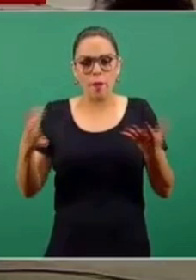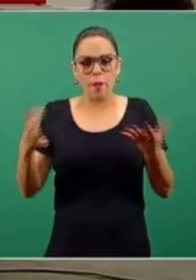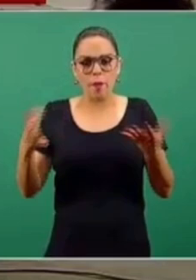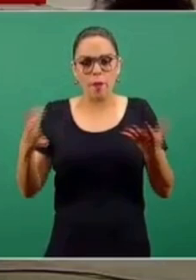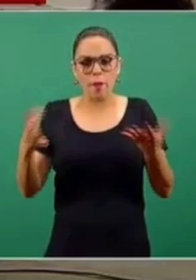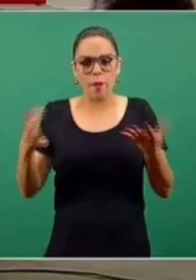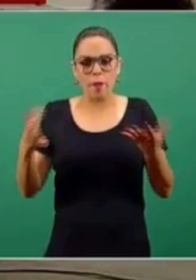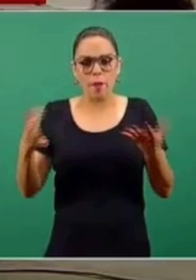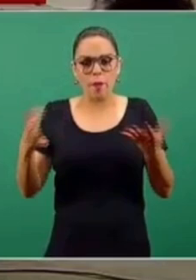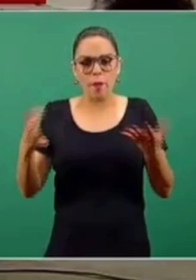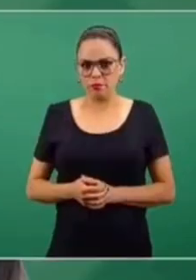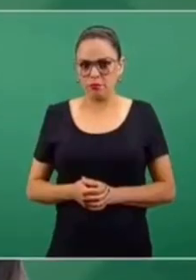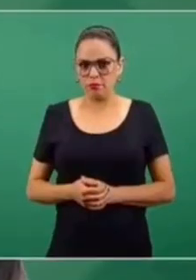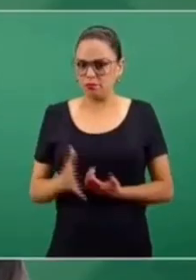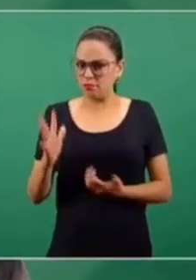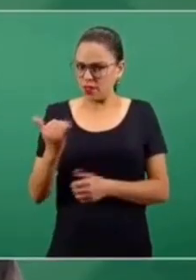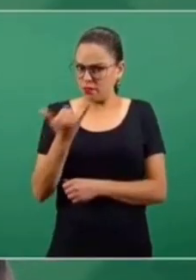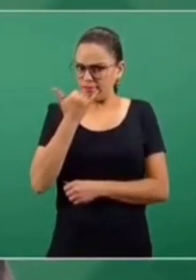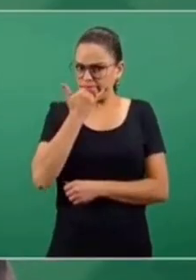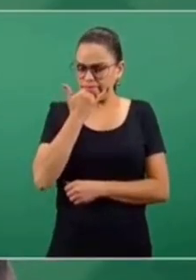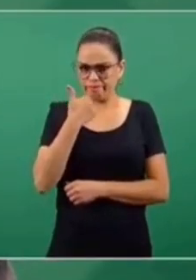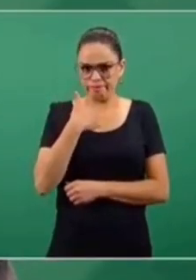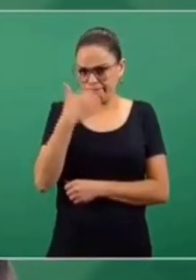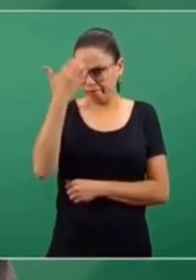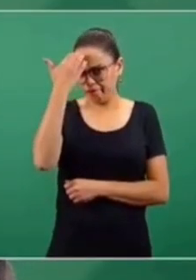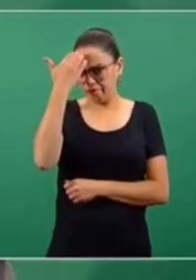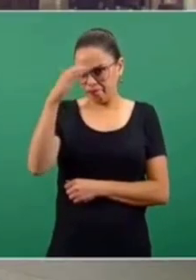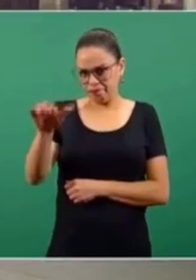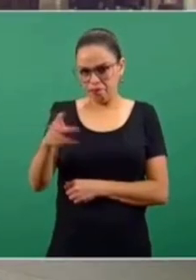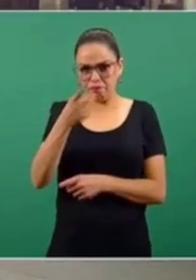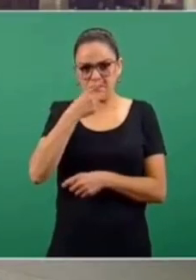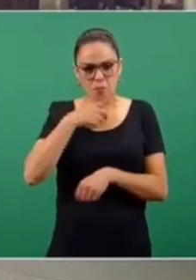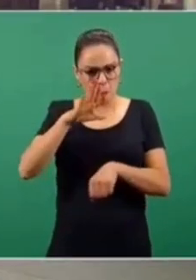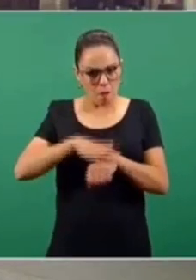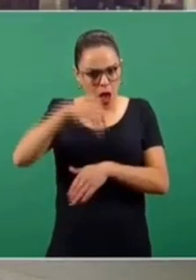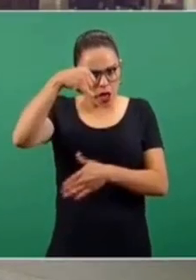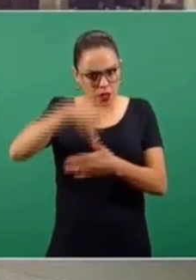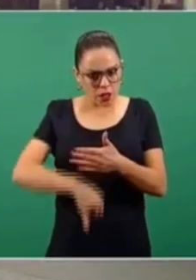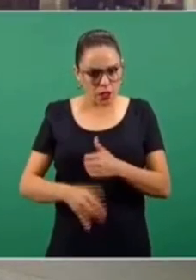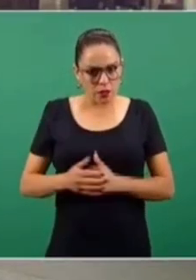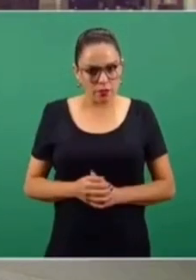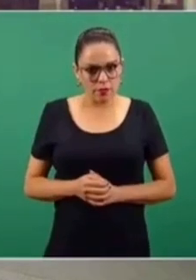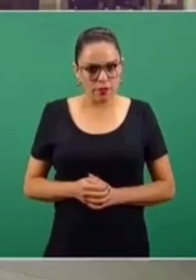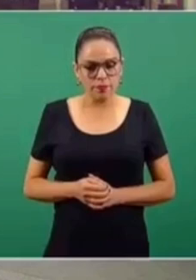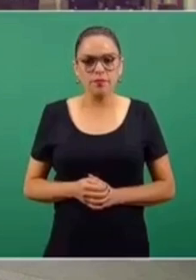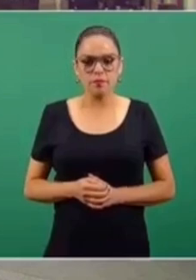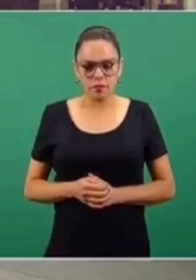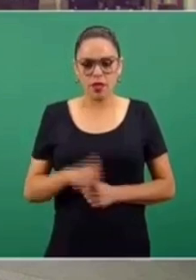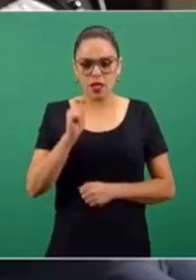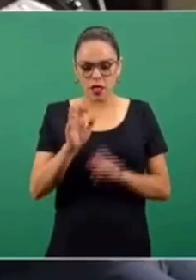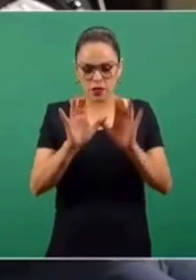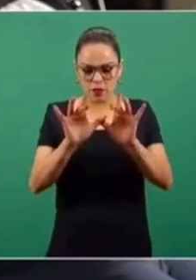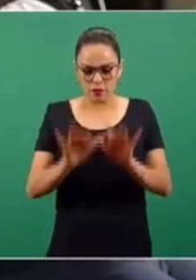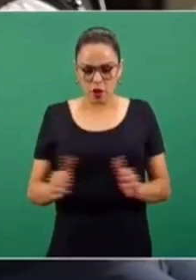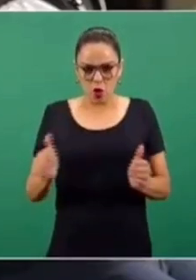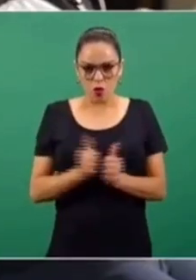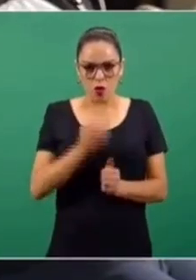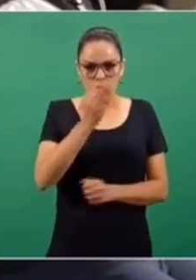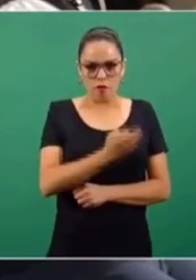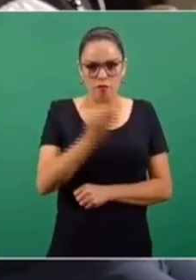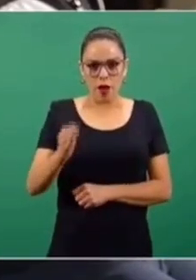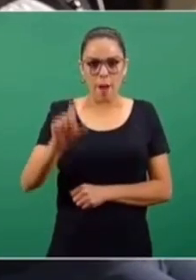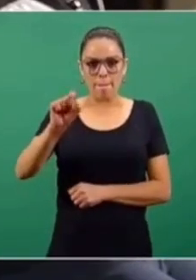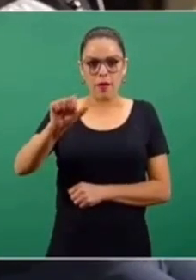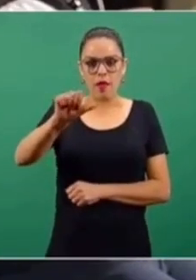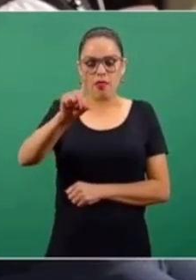No conozco, mejor dígame más detalles. Es un documento interno, un memorándum fechado el 26 de enero